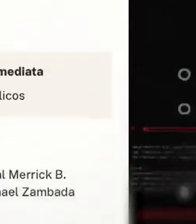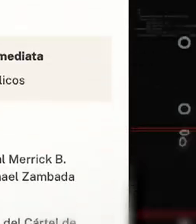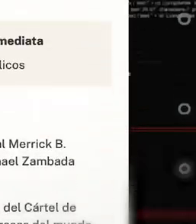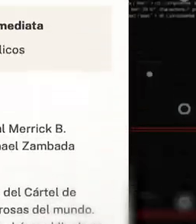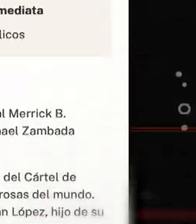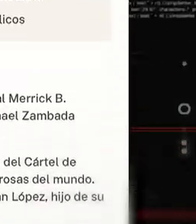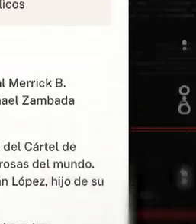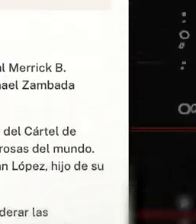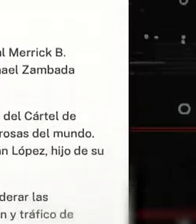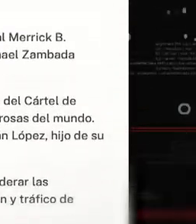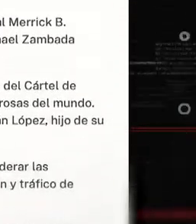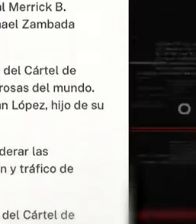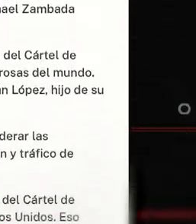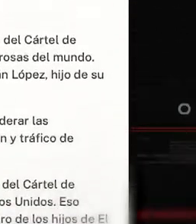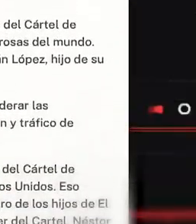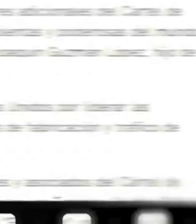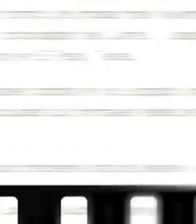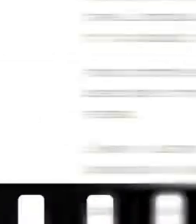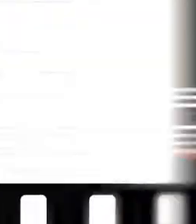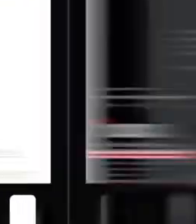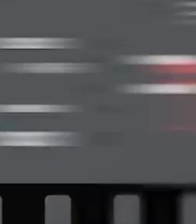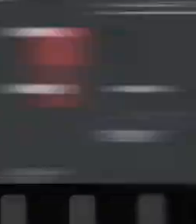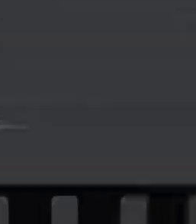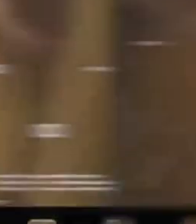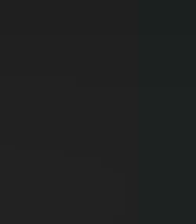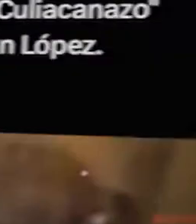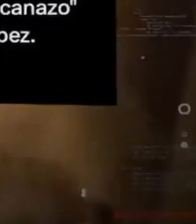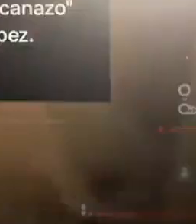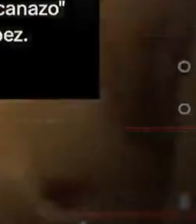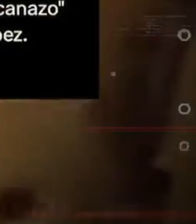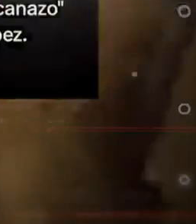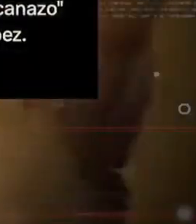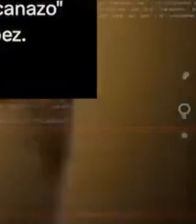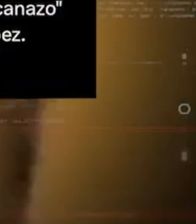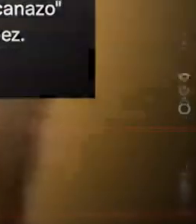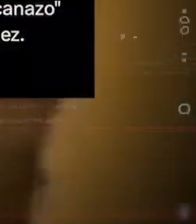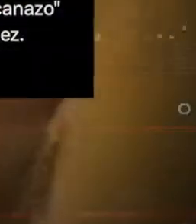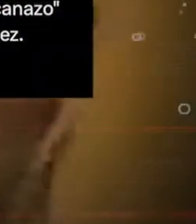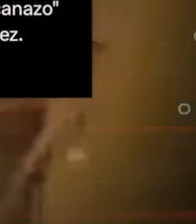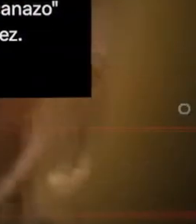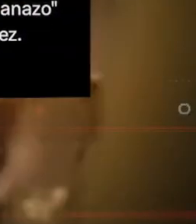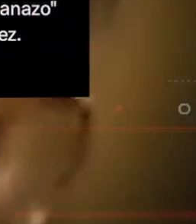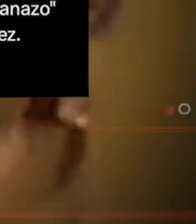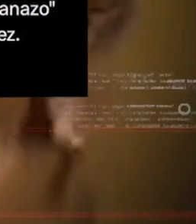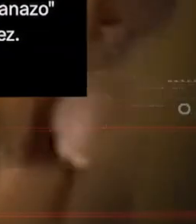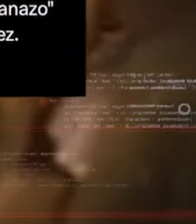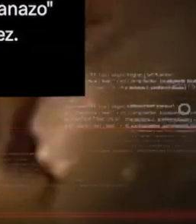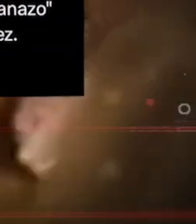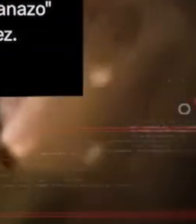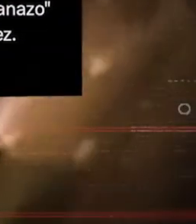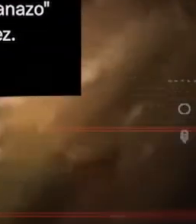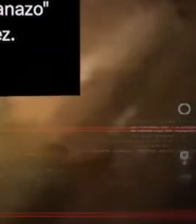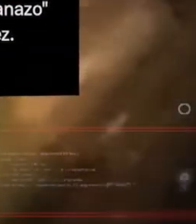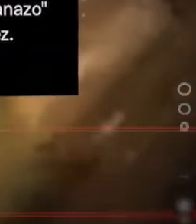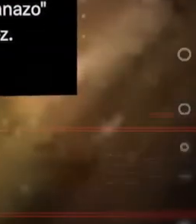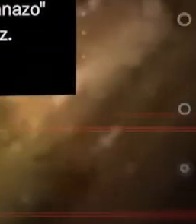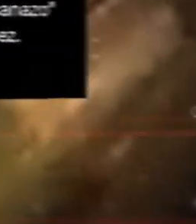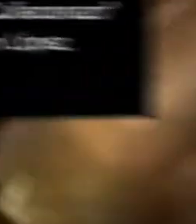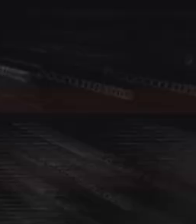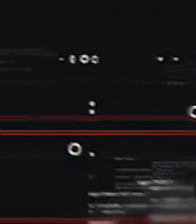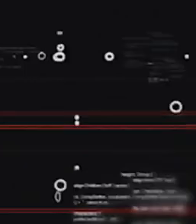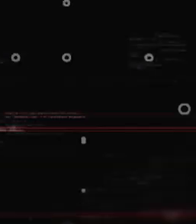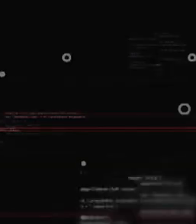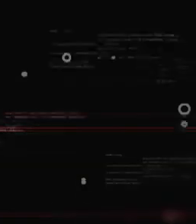como parte del Cuerpo de Seguridad de Elmayo Zambada. Falso video de tanques de la Sedena en Culiacán tras la detención de Elmayo